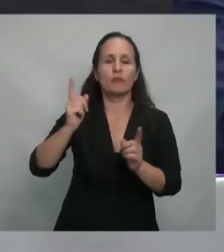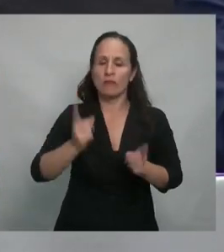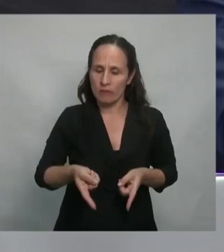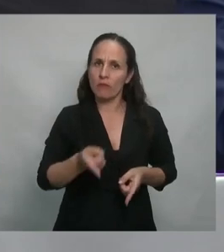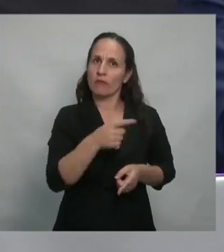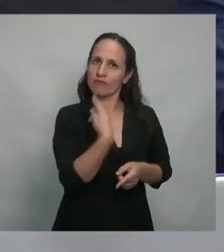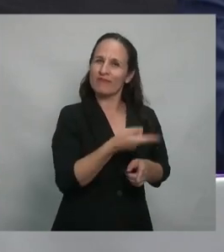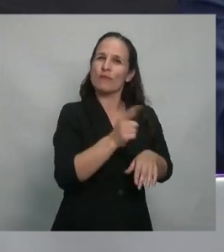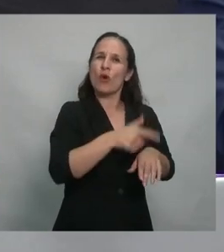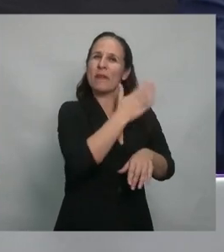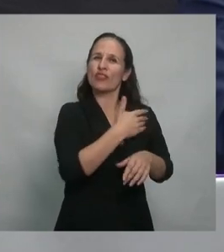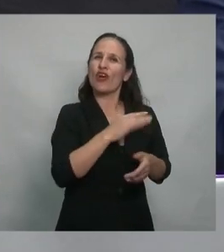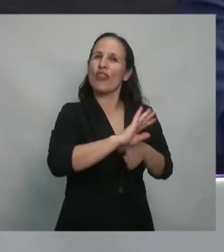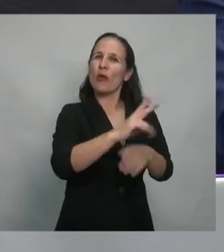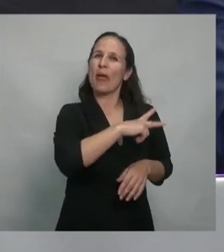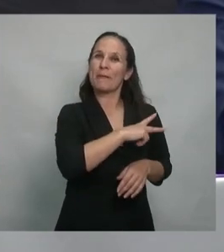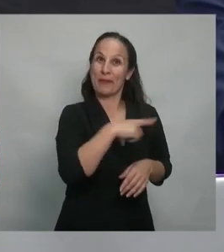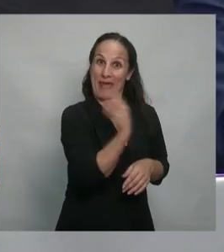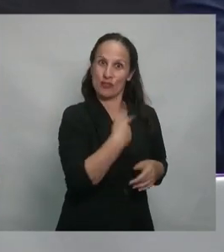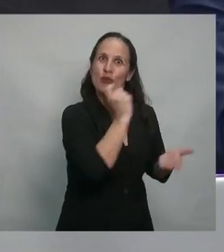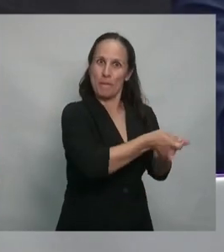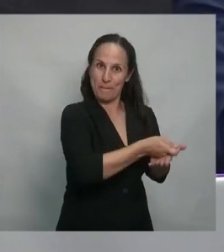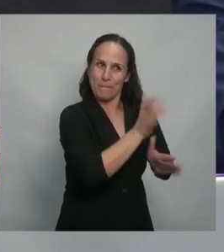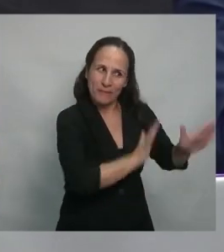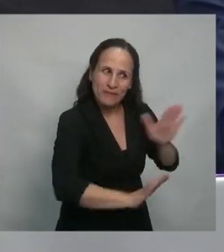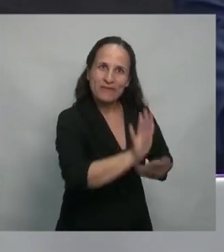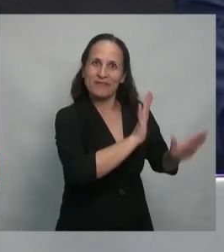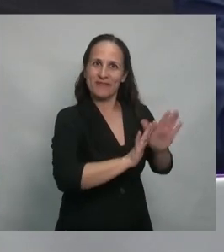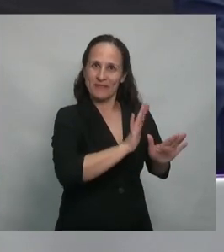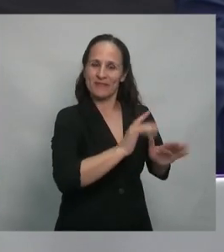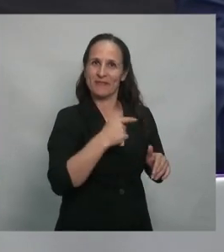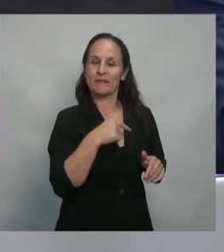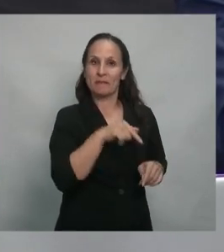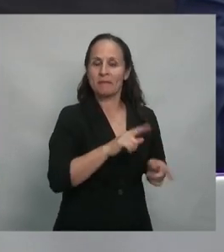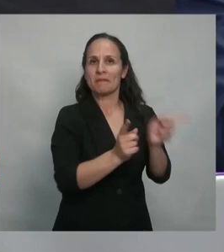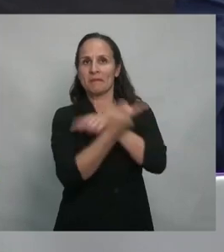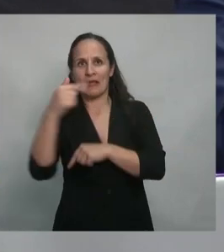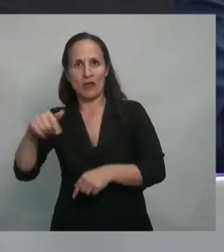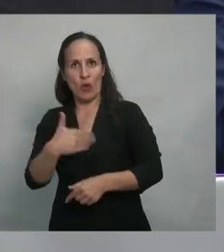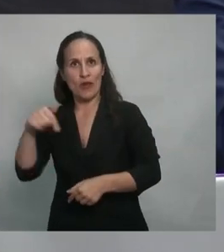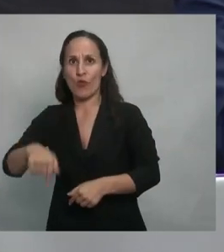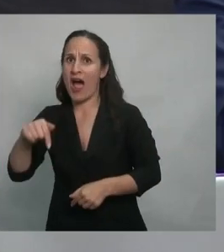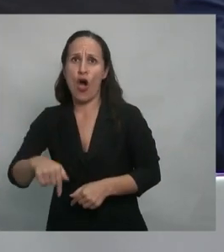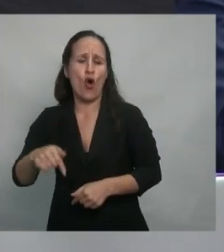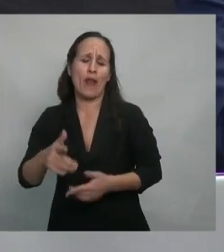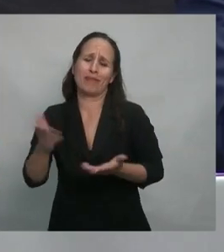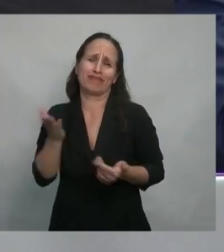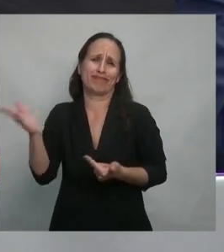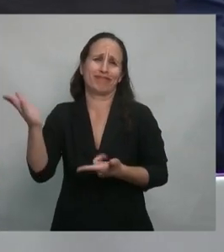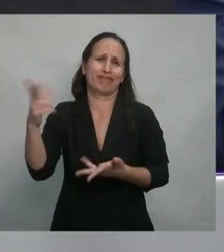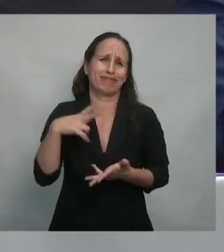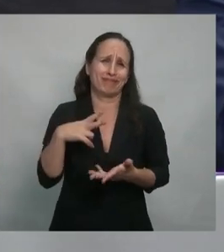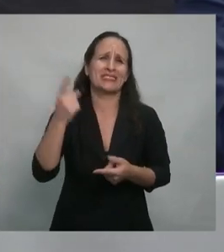deuda privada, lo cual nos permitió, reitero, desendeudarnos. Este gobierno ha contraído deuda por más de